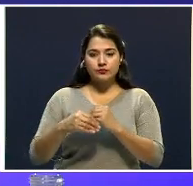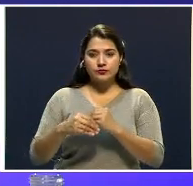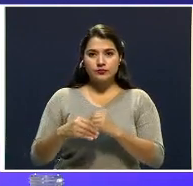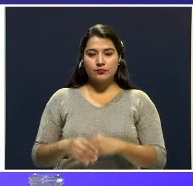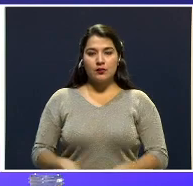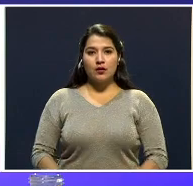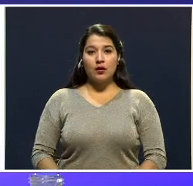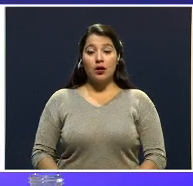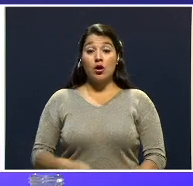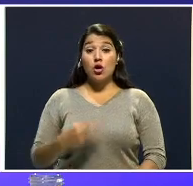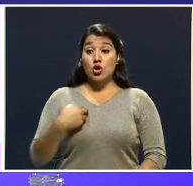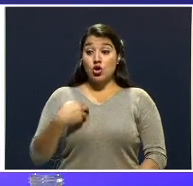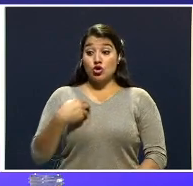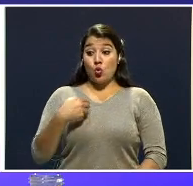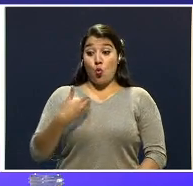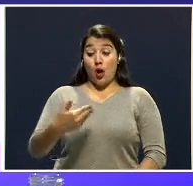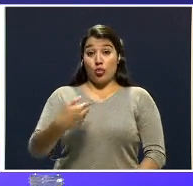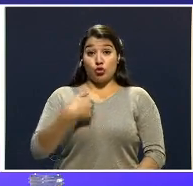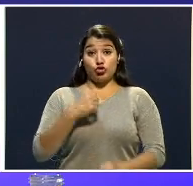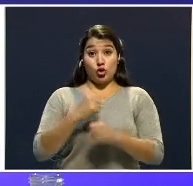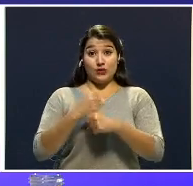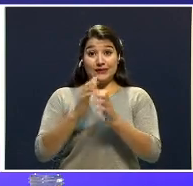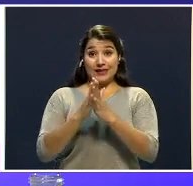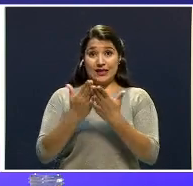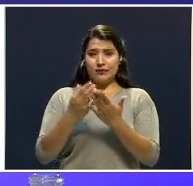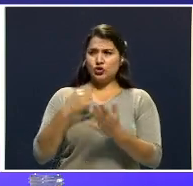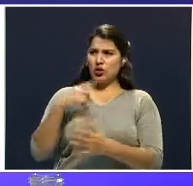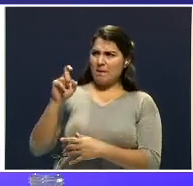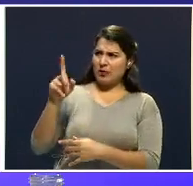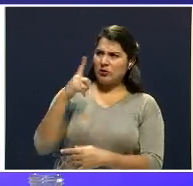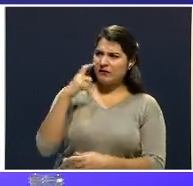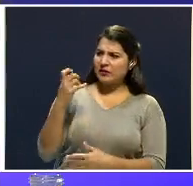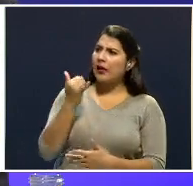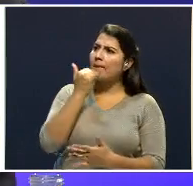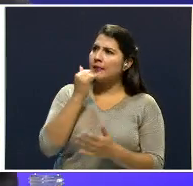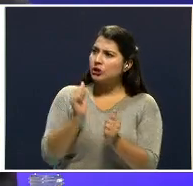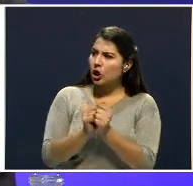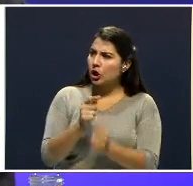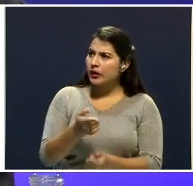Nosotros, en la elaboración del libro, le preguntamos al fiscal, ¿y esto qué pasó con esto?